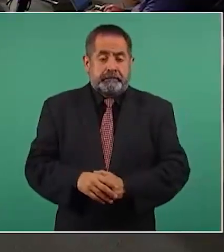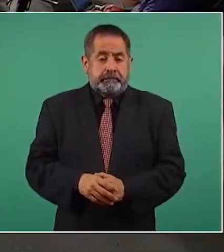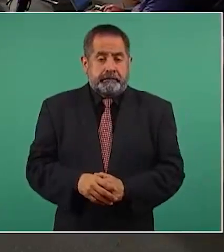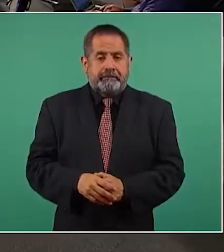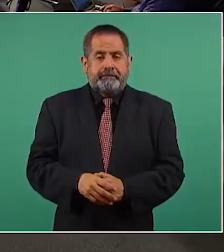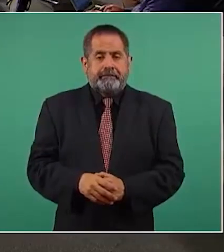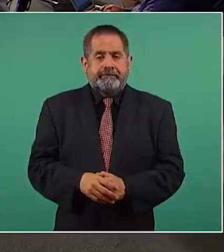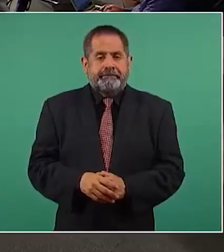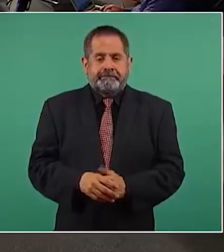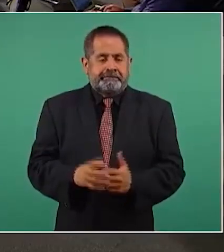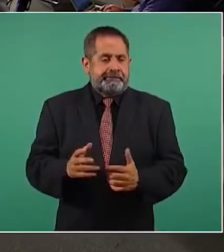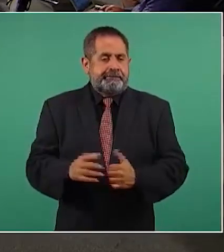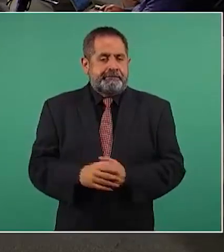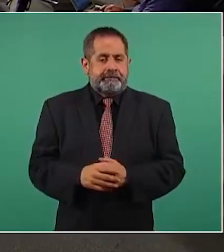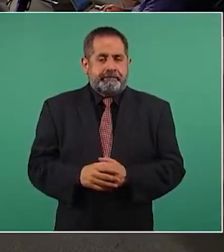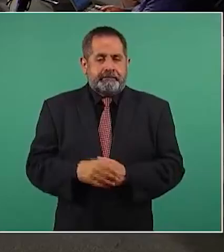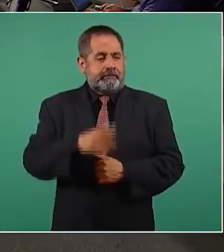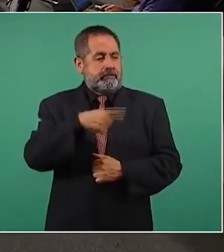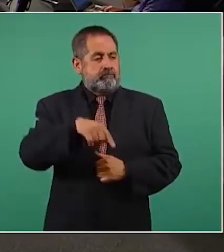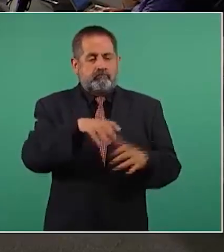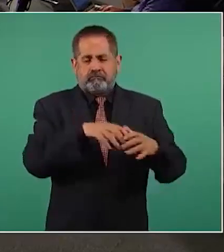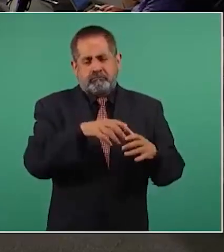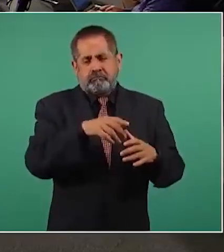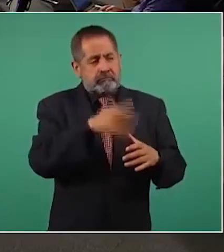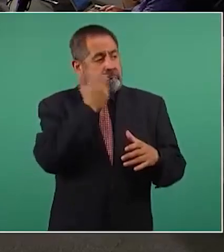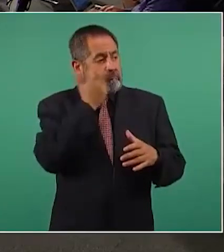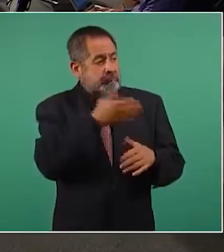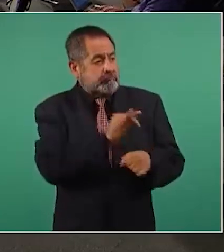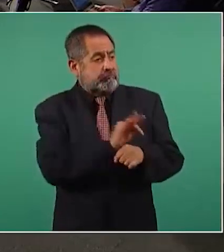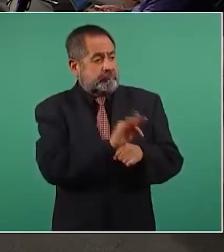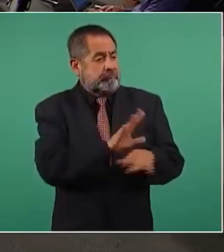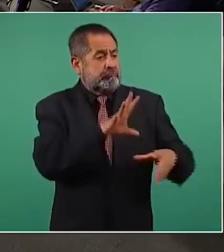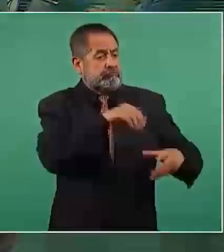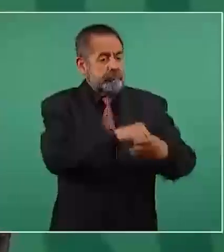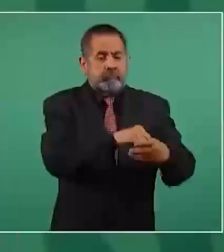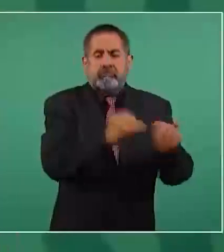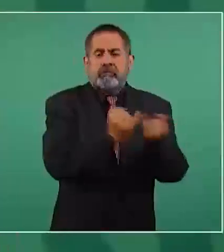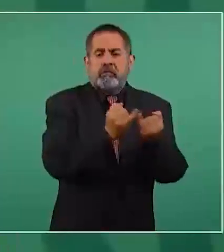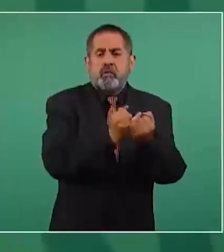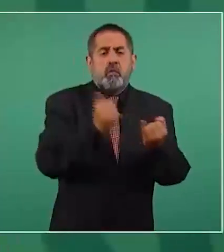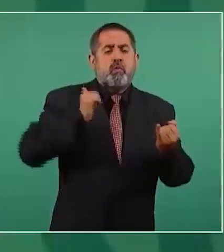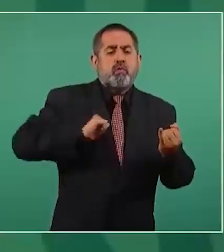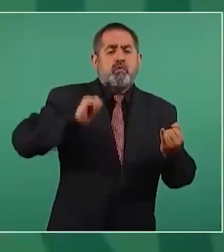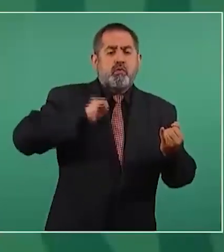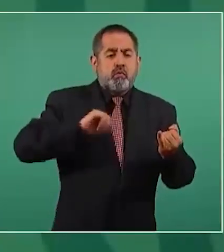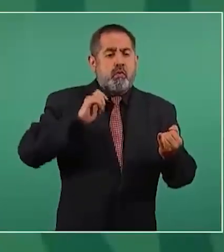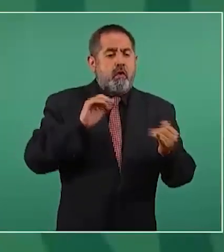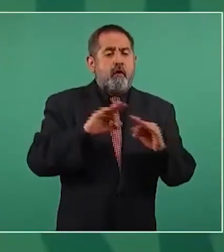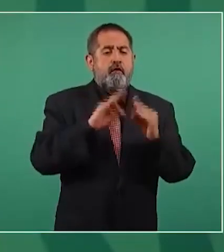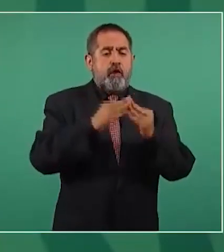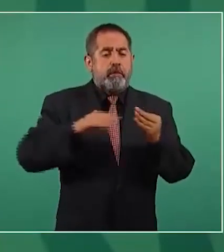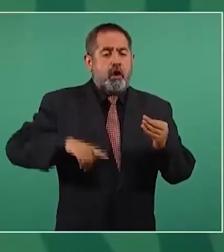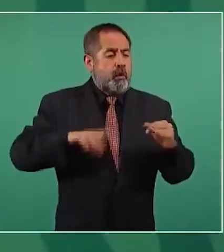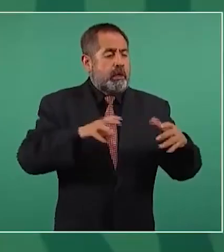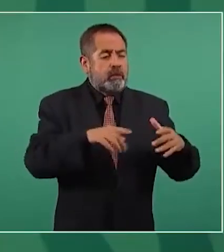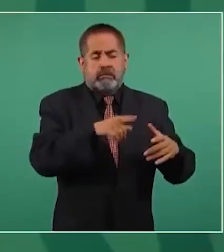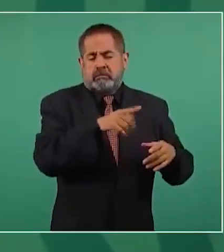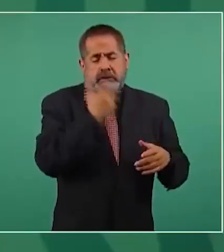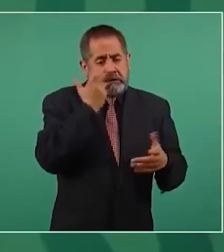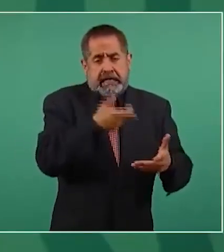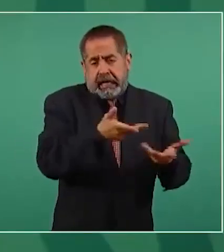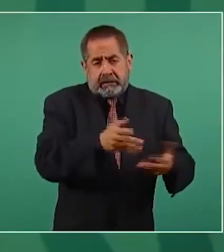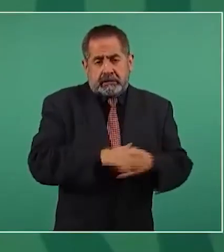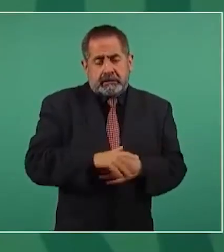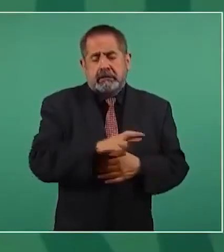Es decir, están a favor del antiguo régimen, añoran